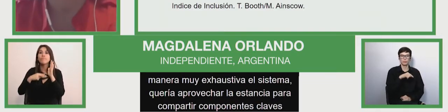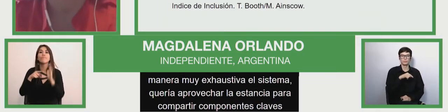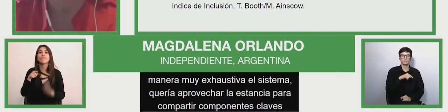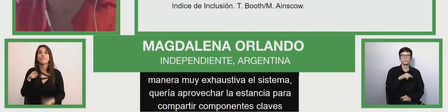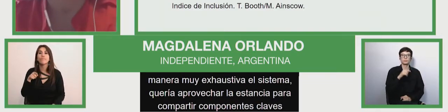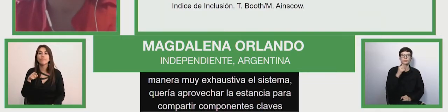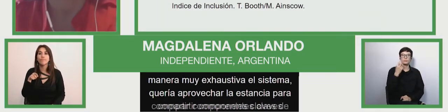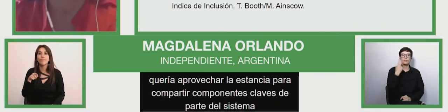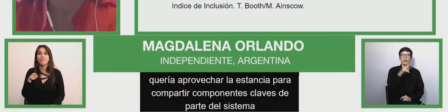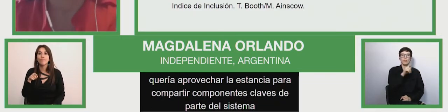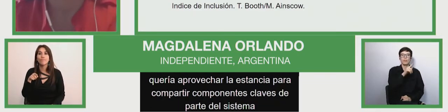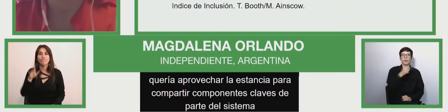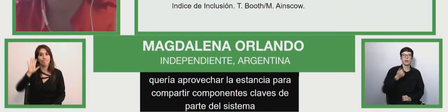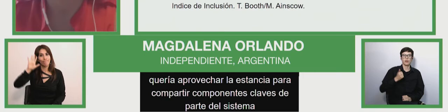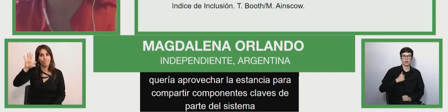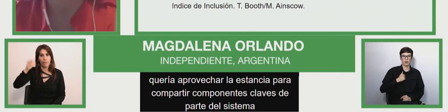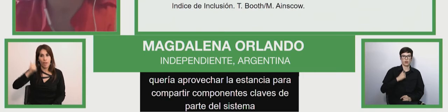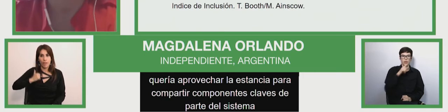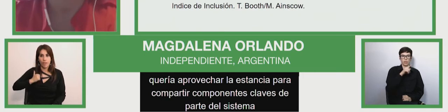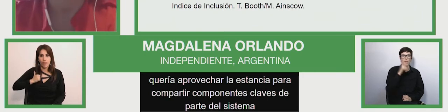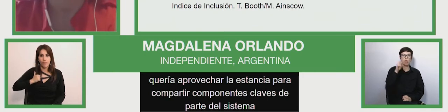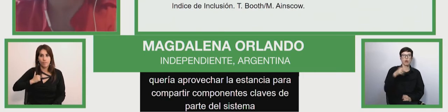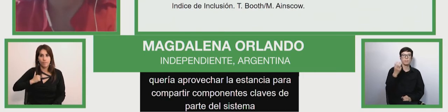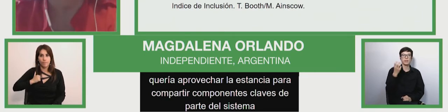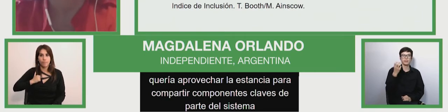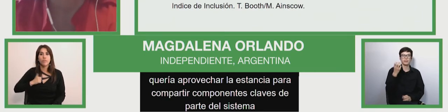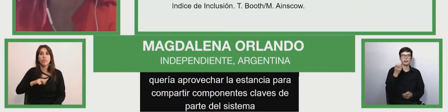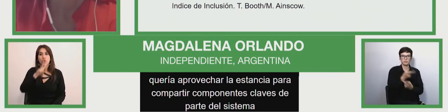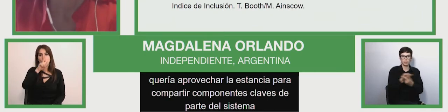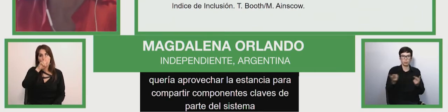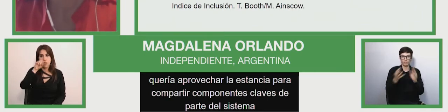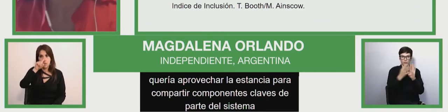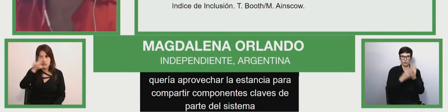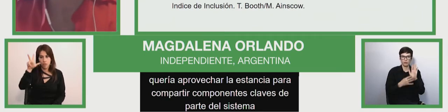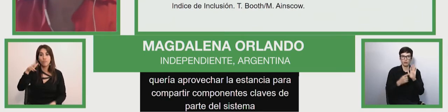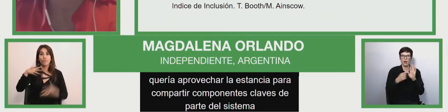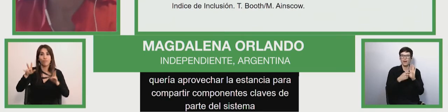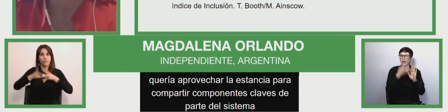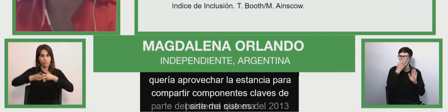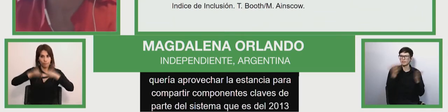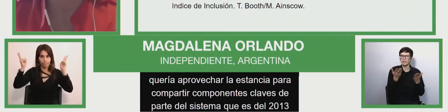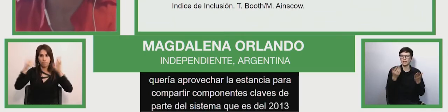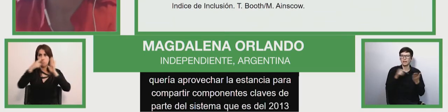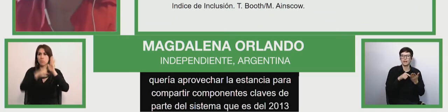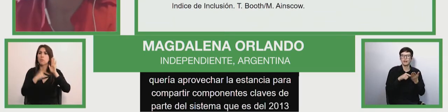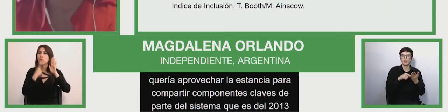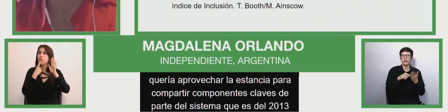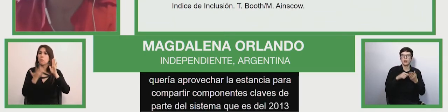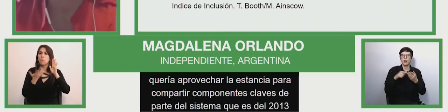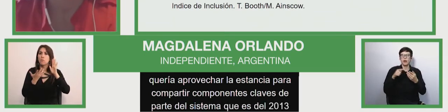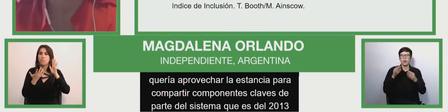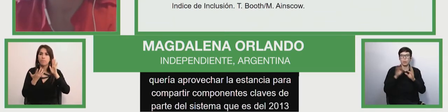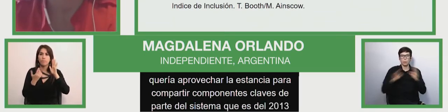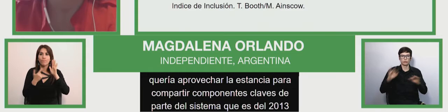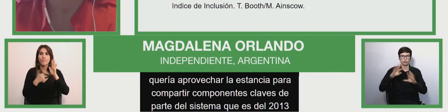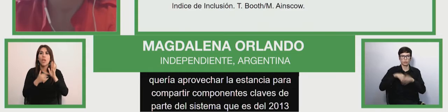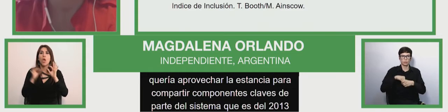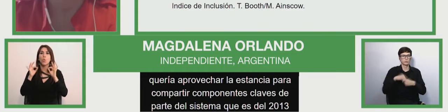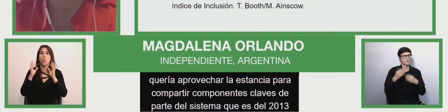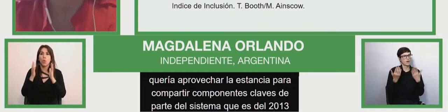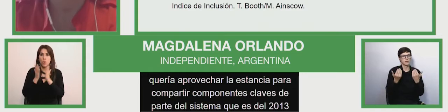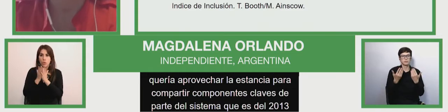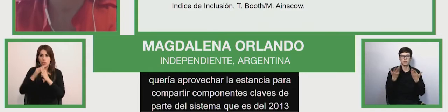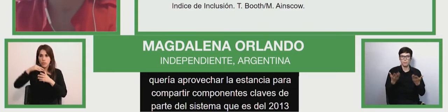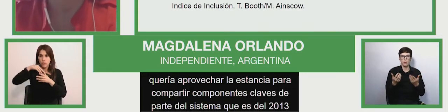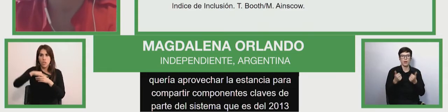de New Brunswick, que es del 2013, y plantea que las prácticas en educación inclusiva son necesarias para el buen